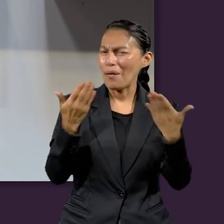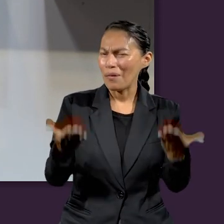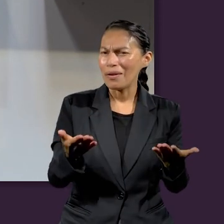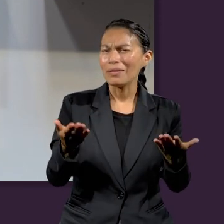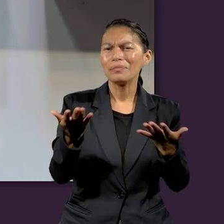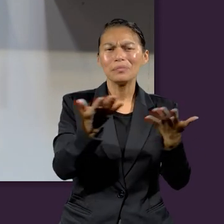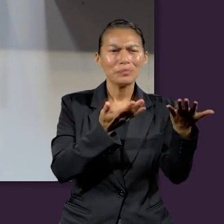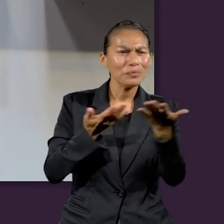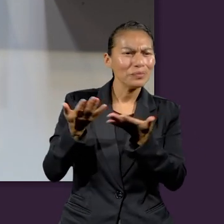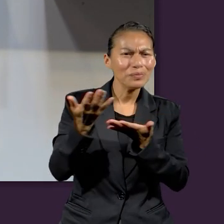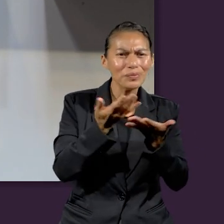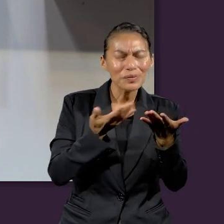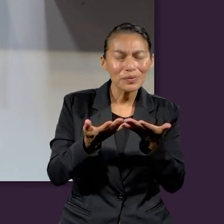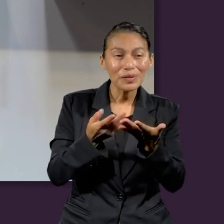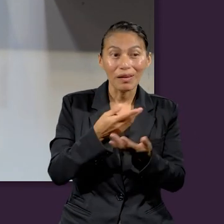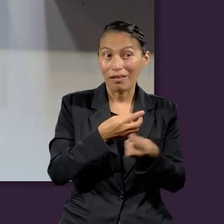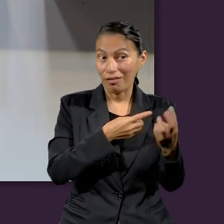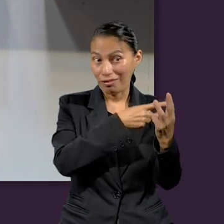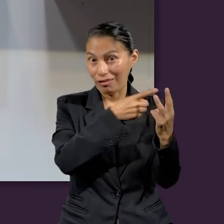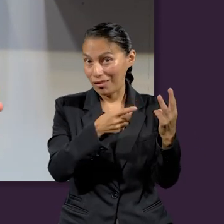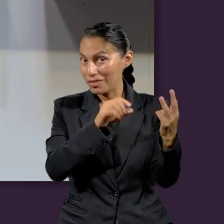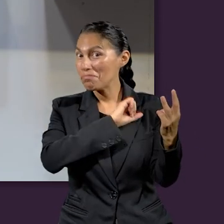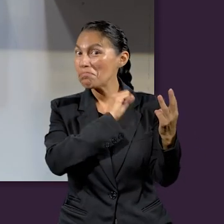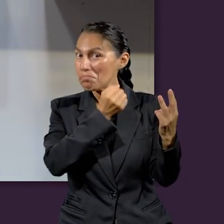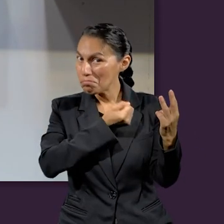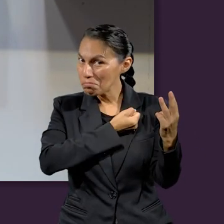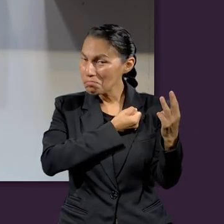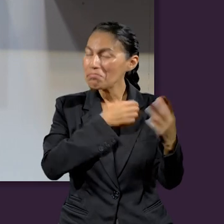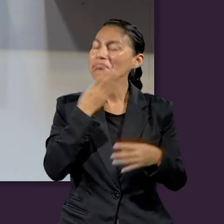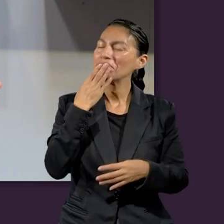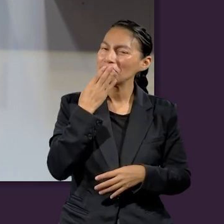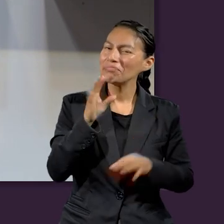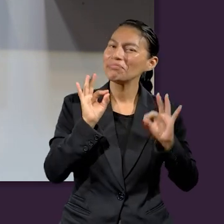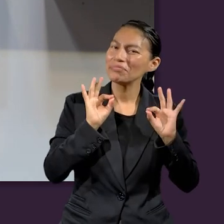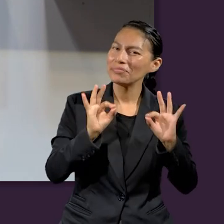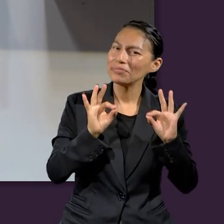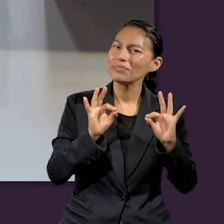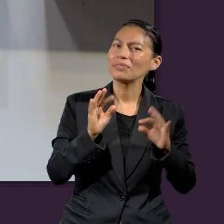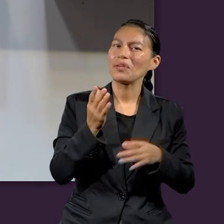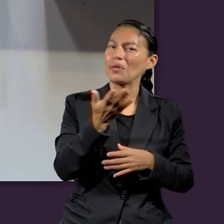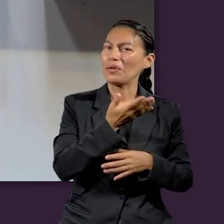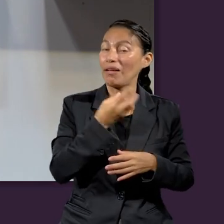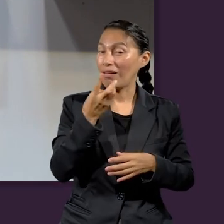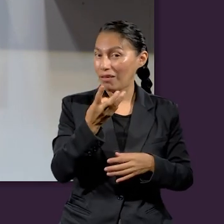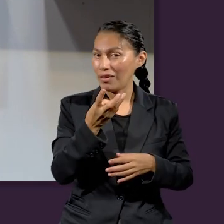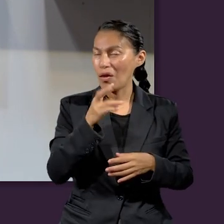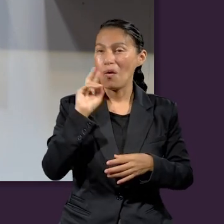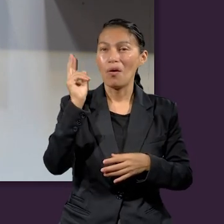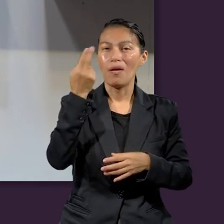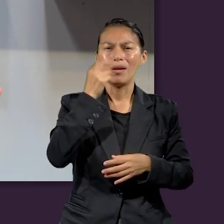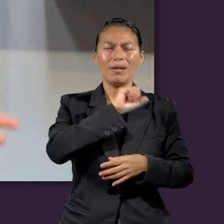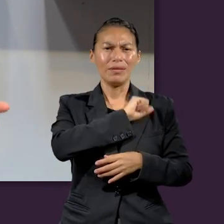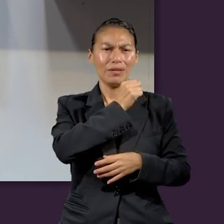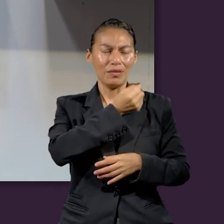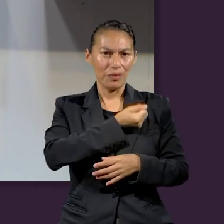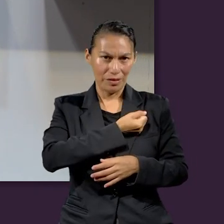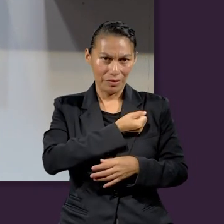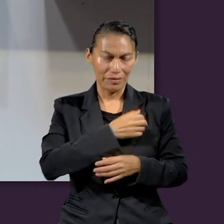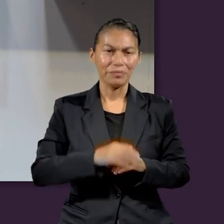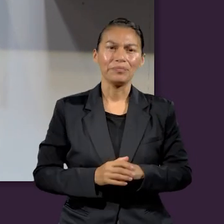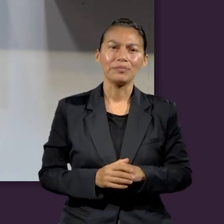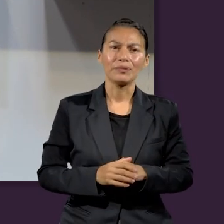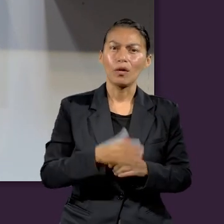interactuar con ellos. Déjenme decirles que son muy saludables los tres, porque los tres están en el Departamento de Universidad